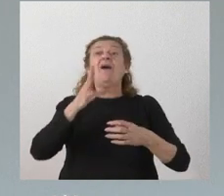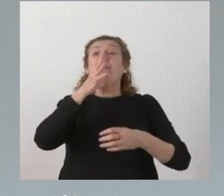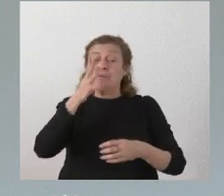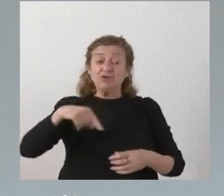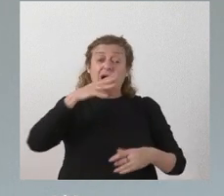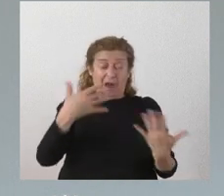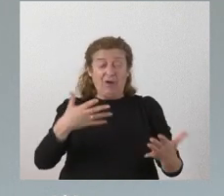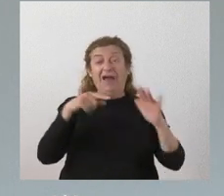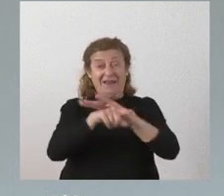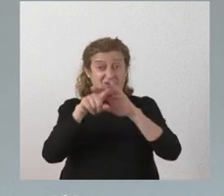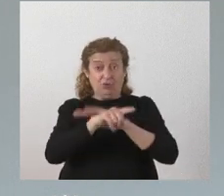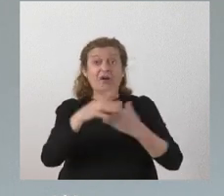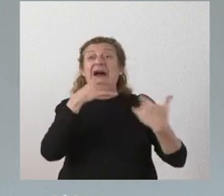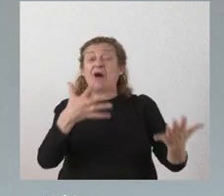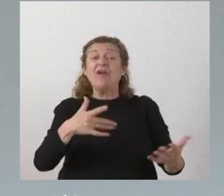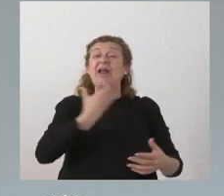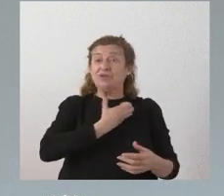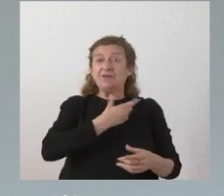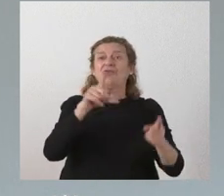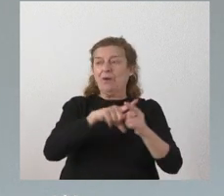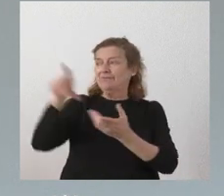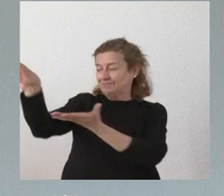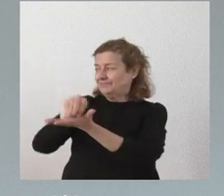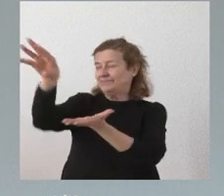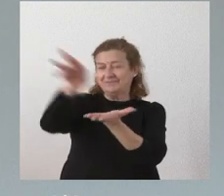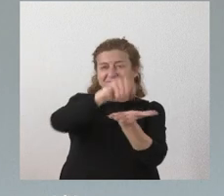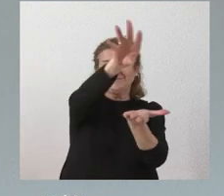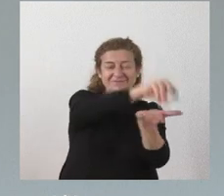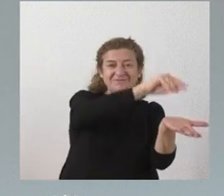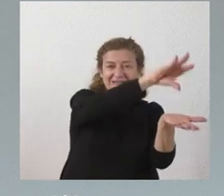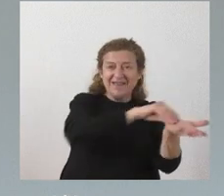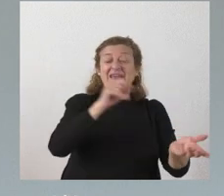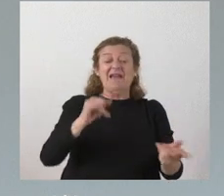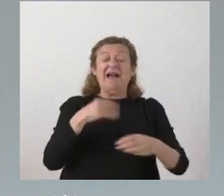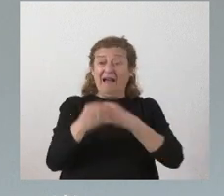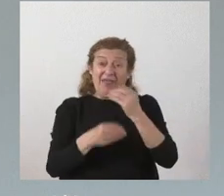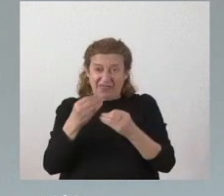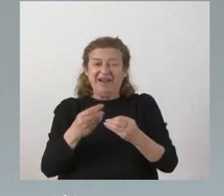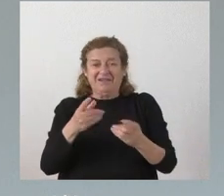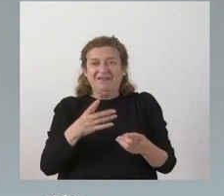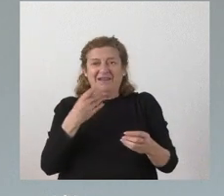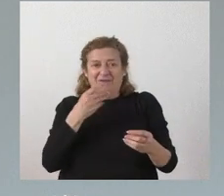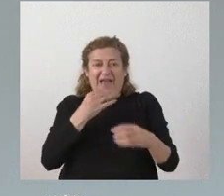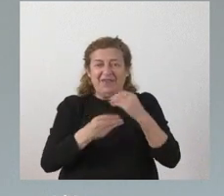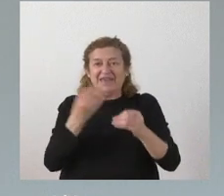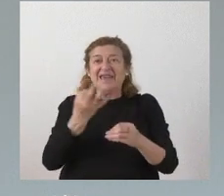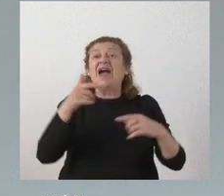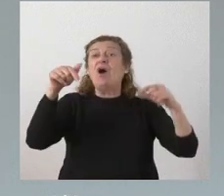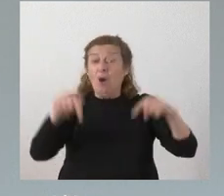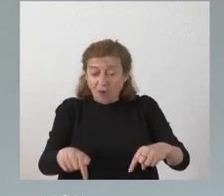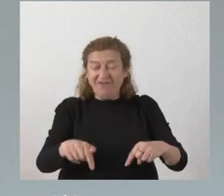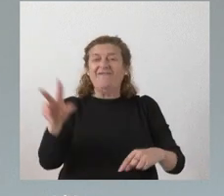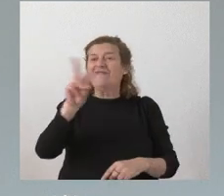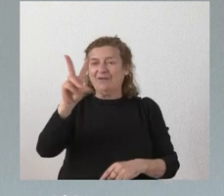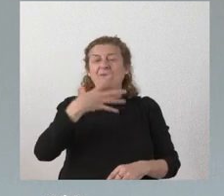ayuntamiento no han hecho sino recoger ese bagaje y hacer de ello lo que supone que hoy Valladolid